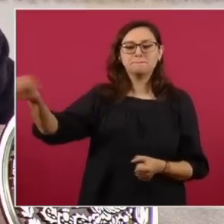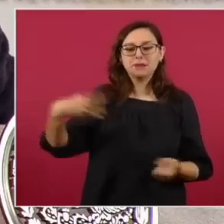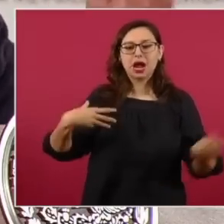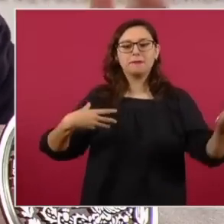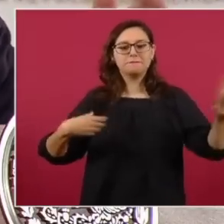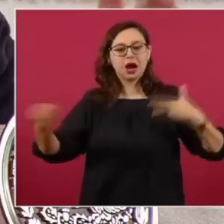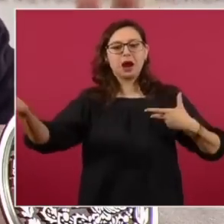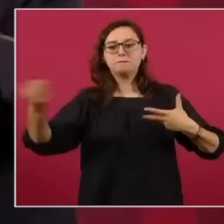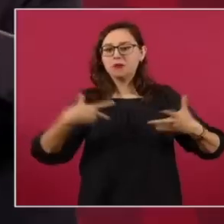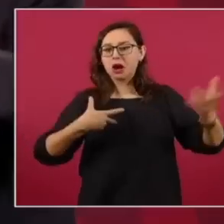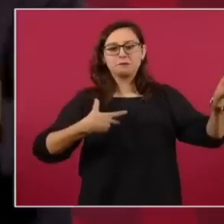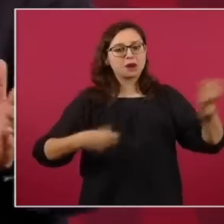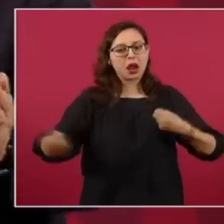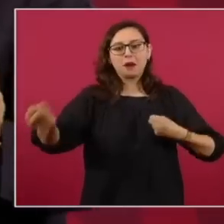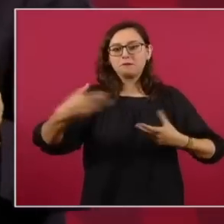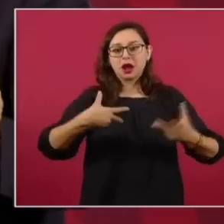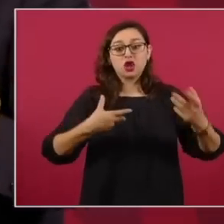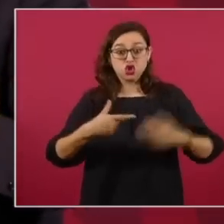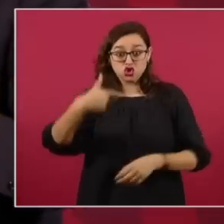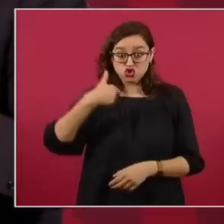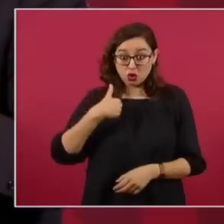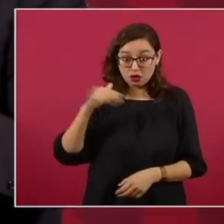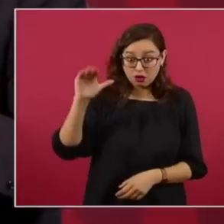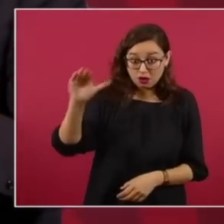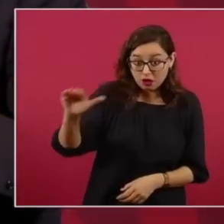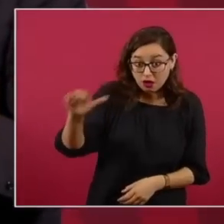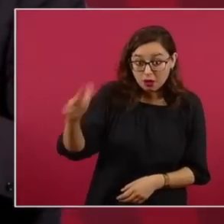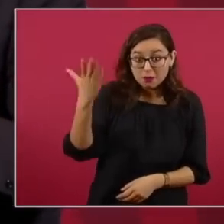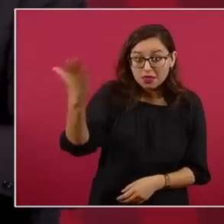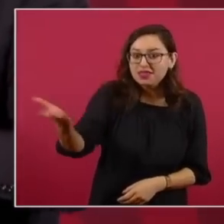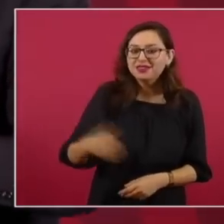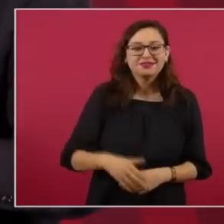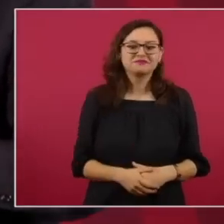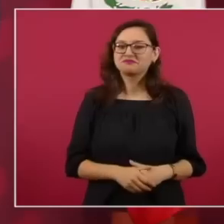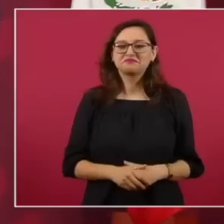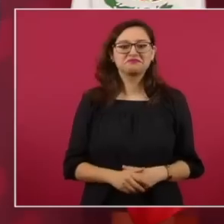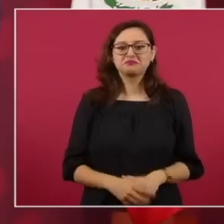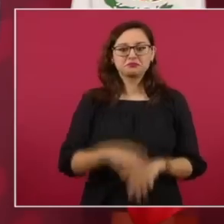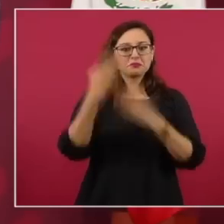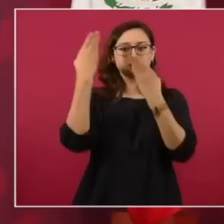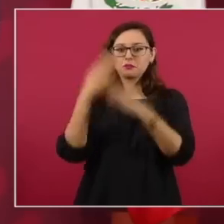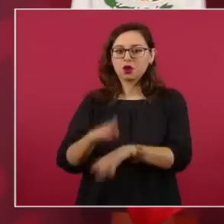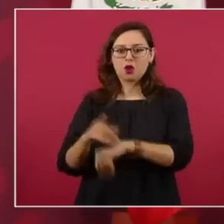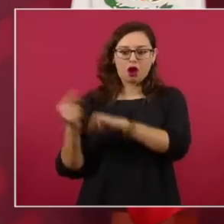Hay una ley que dice que tiene que ser así. Entonces, cuando las